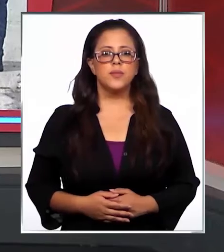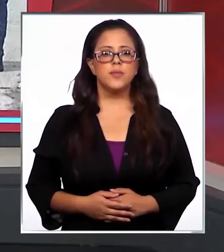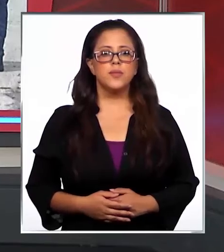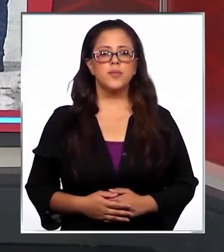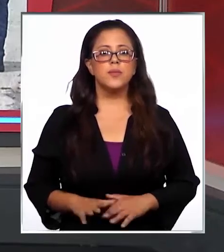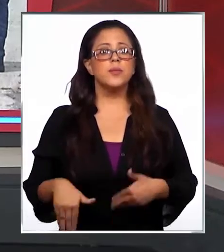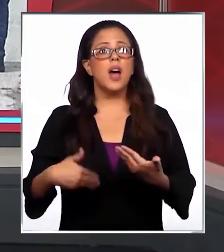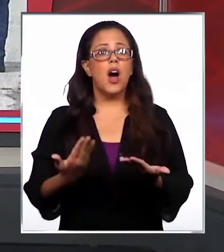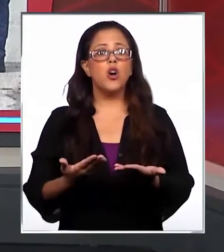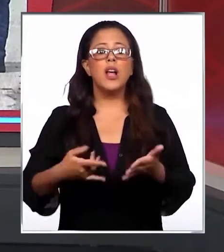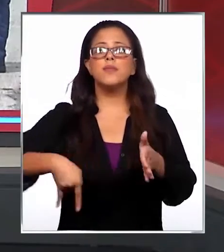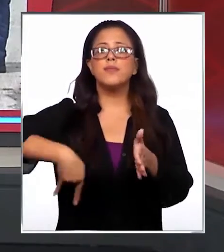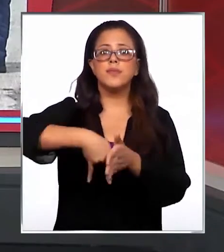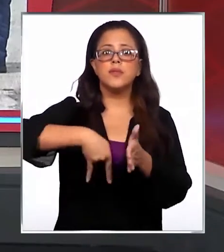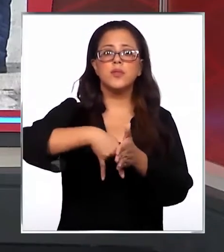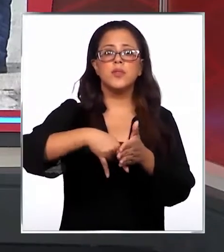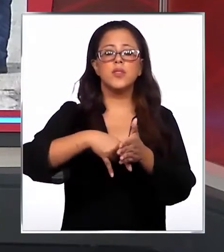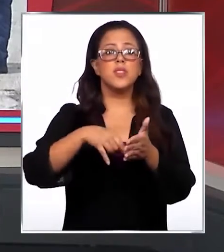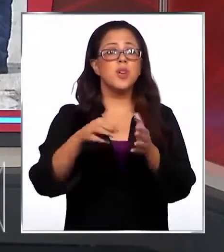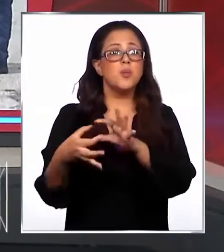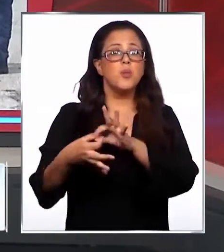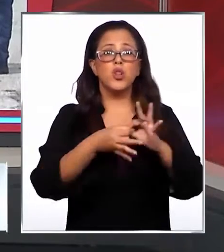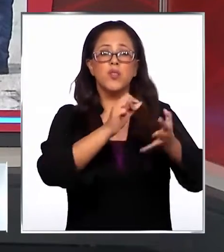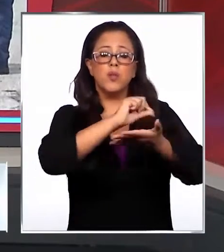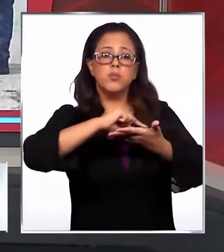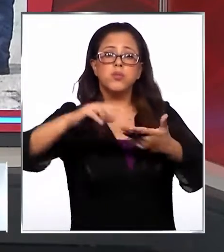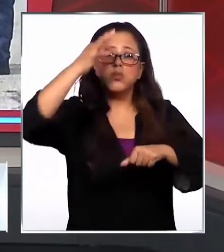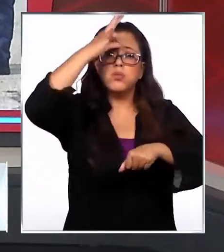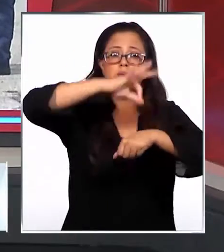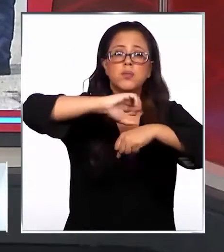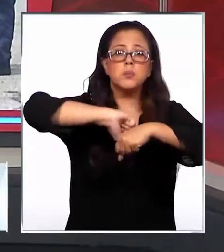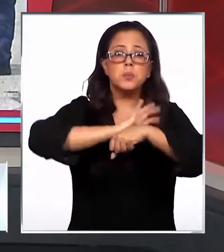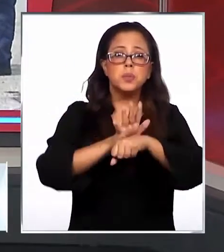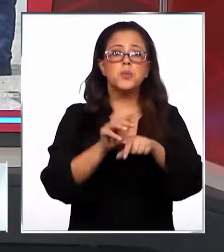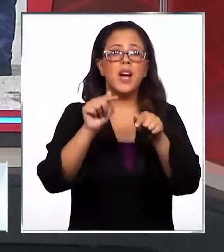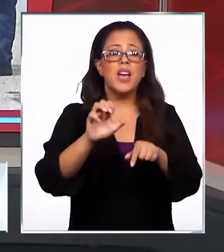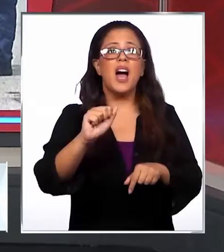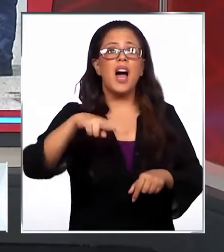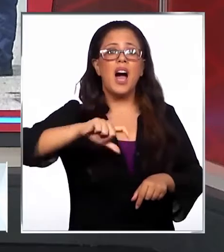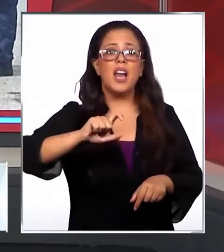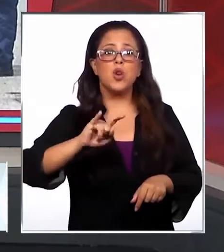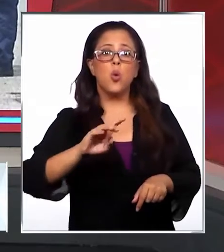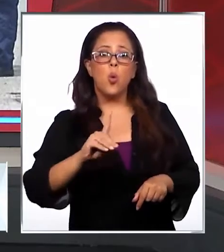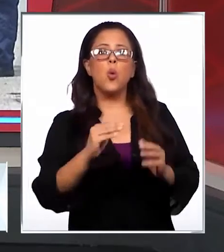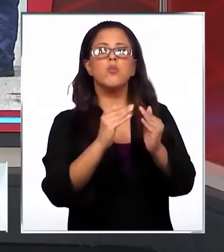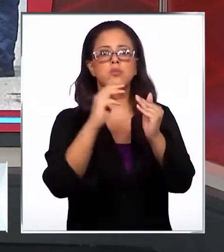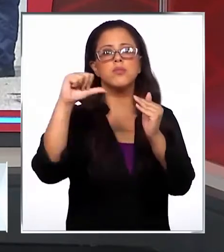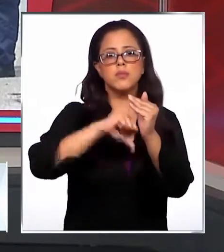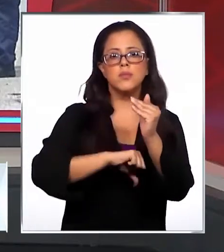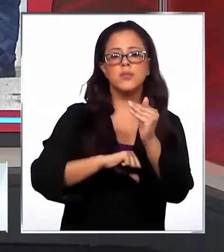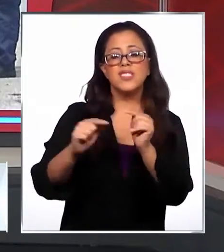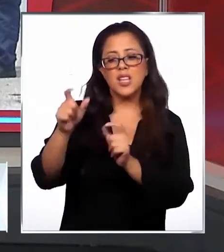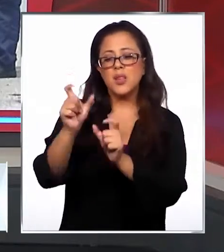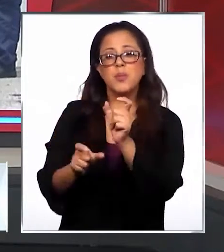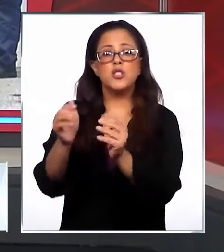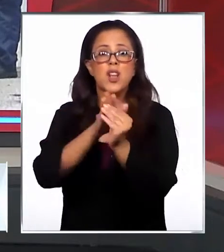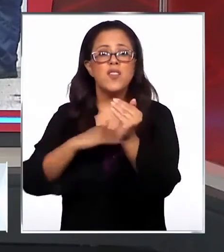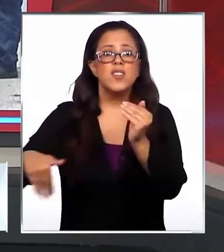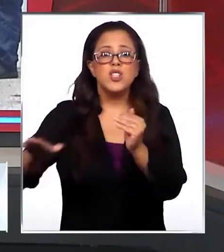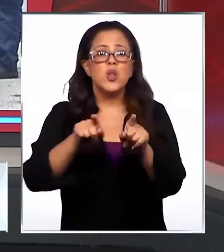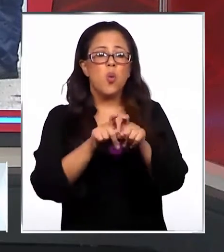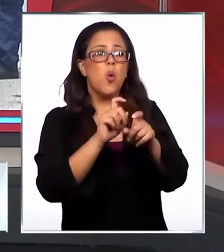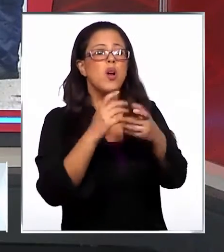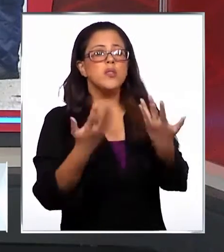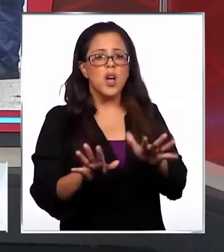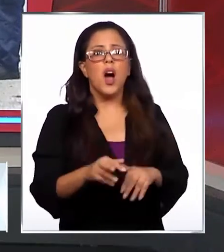Nos vamos a Chiloé. Por el aumento en los contagios de COVID-19, la ciudad de Ancud está en cuarentena y si bien los vecinos han